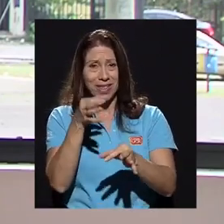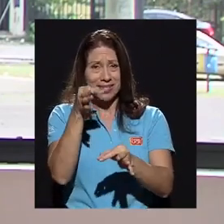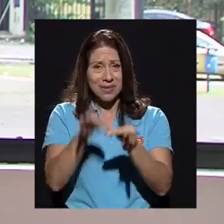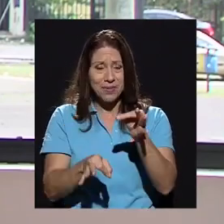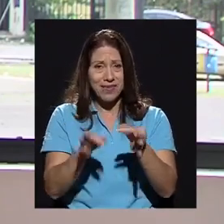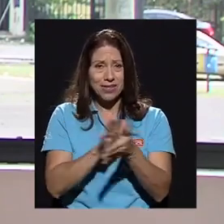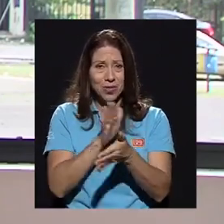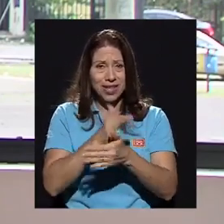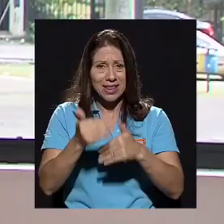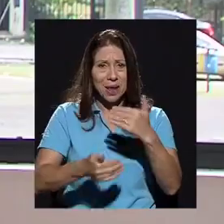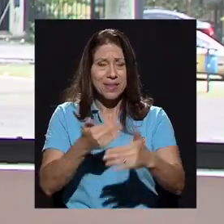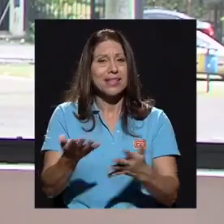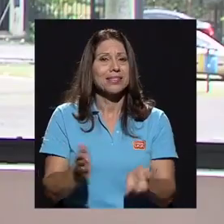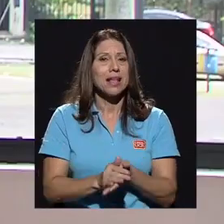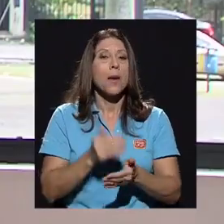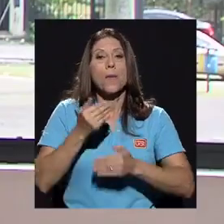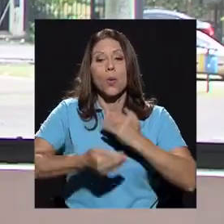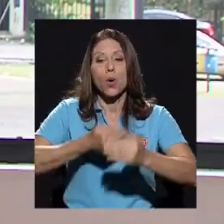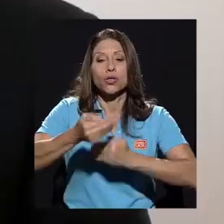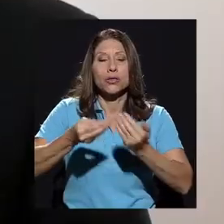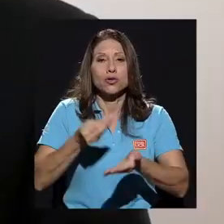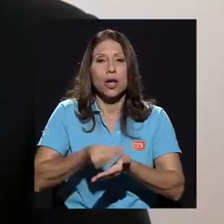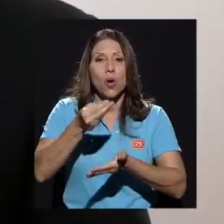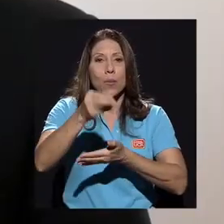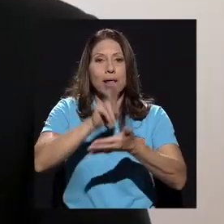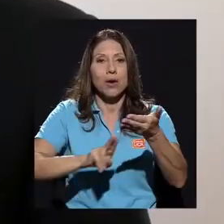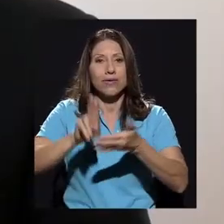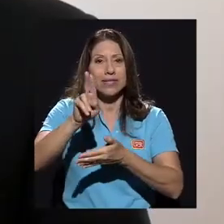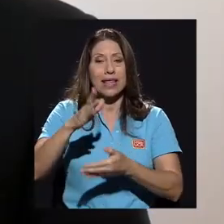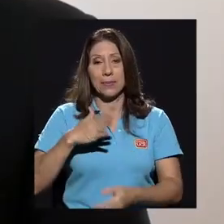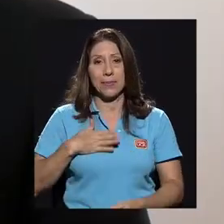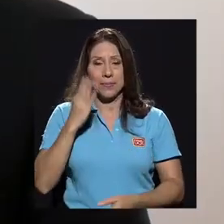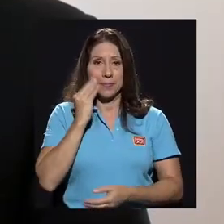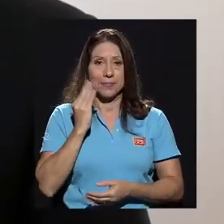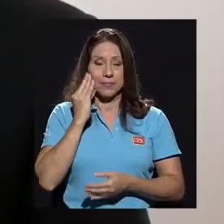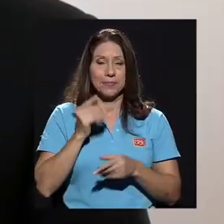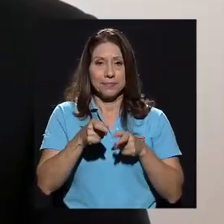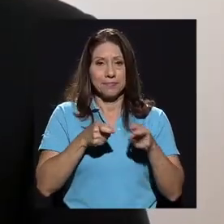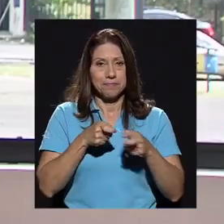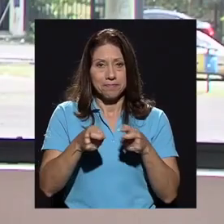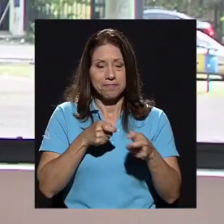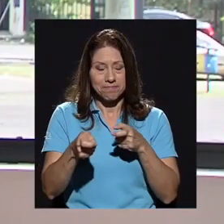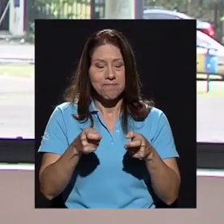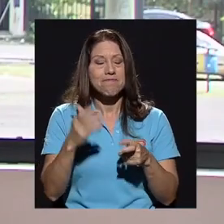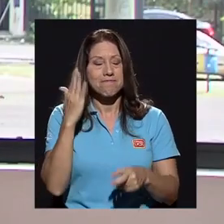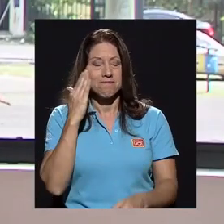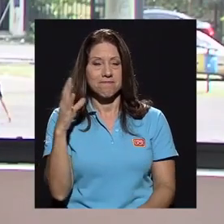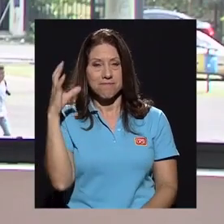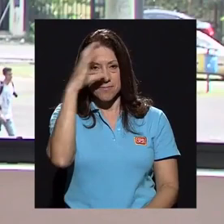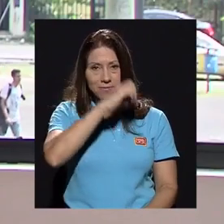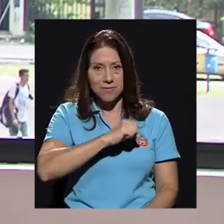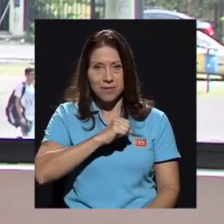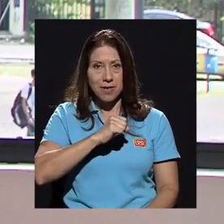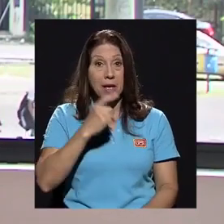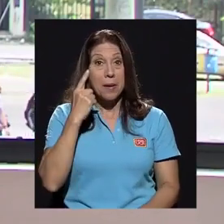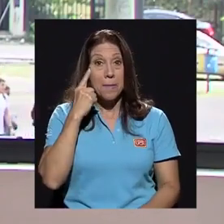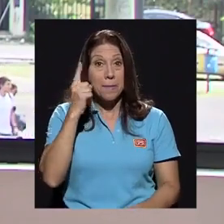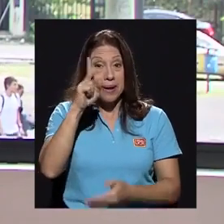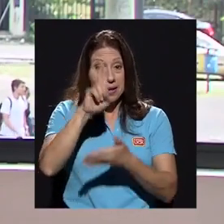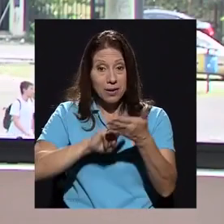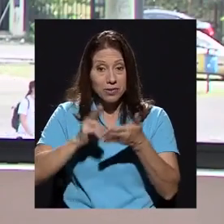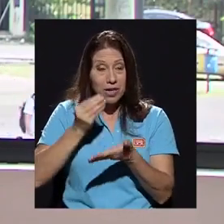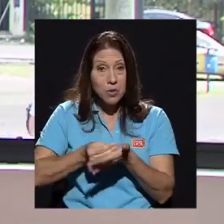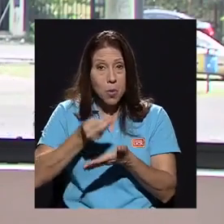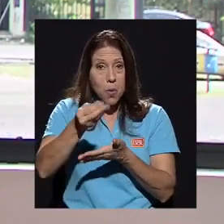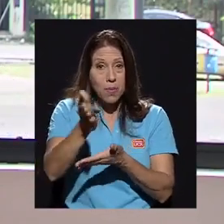simplificación de trámites, los procesos de compra de la universidad. Mi experiencia administrativa me ha dicho que para poder comprar algo en la universidad,